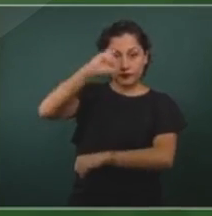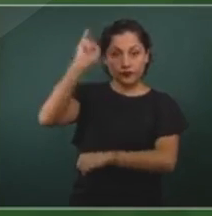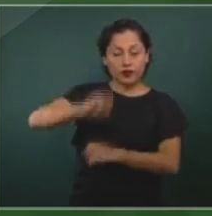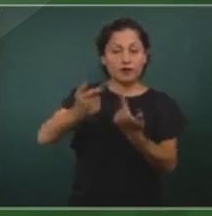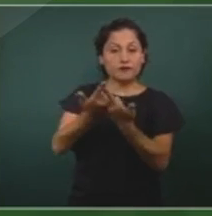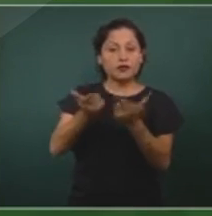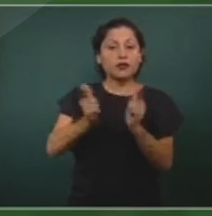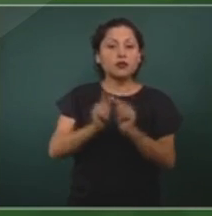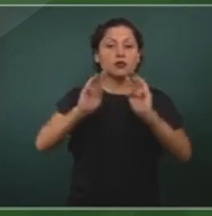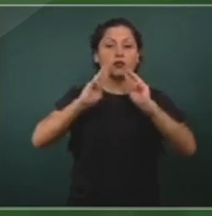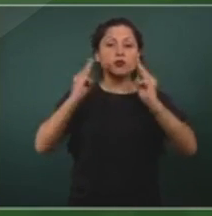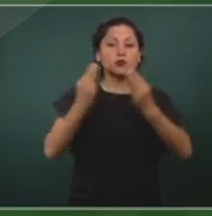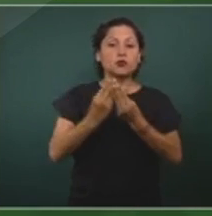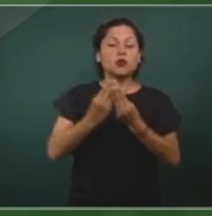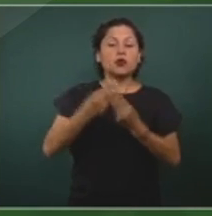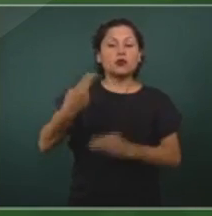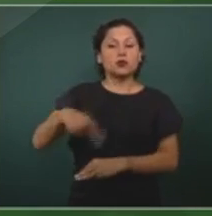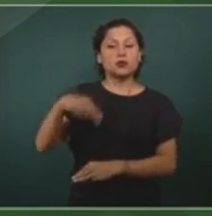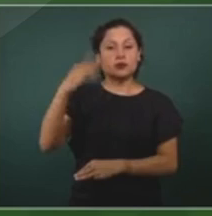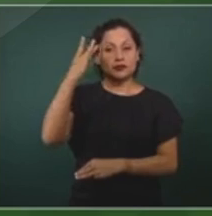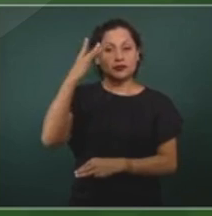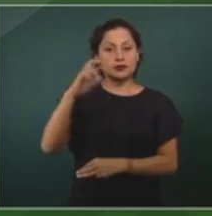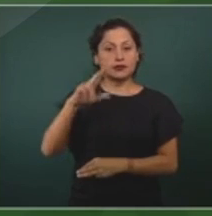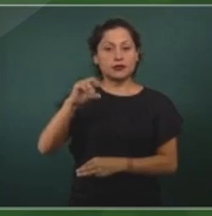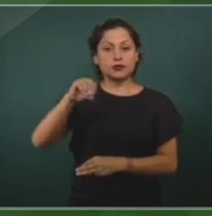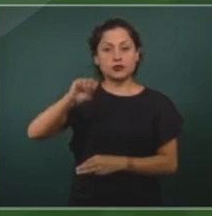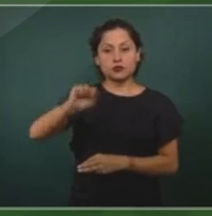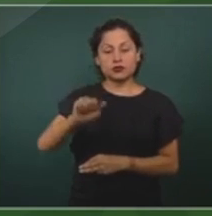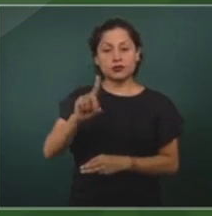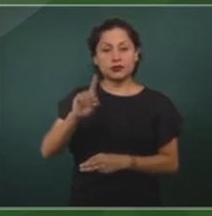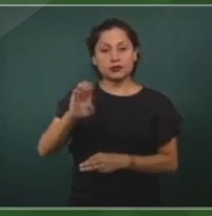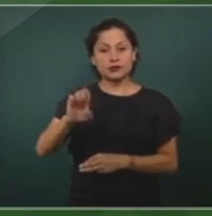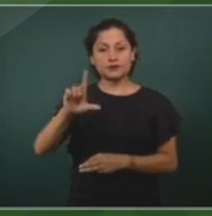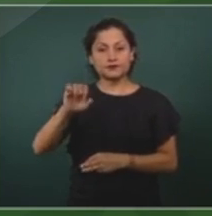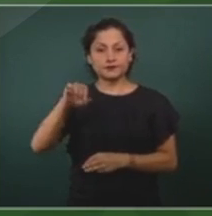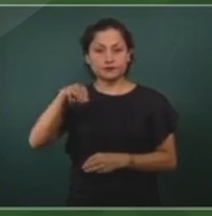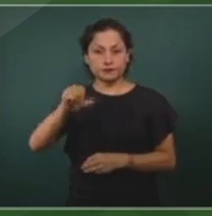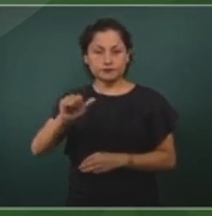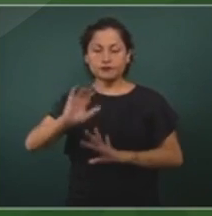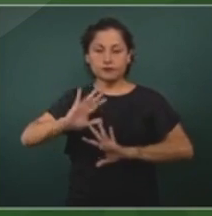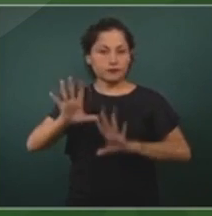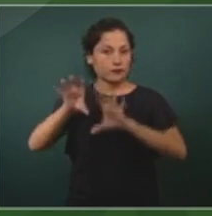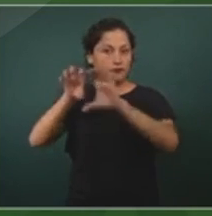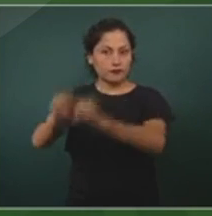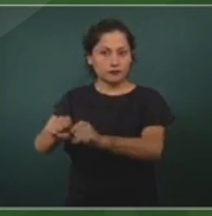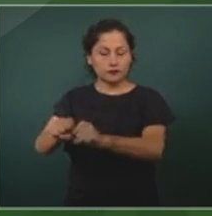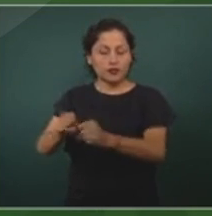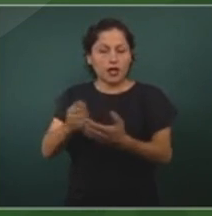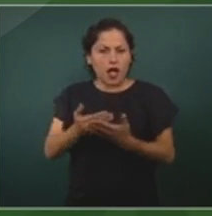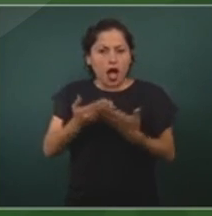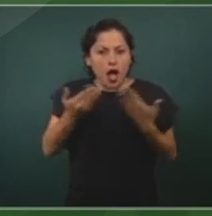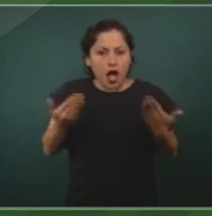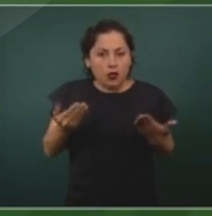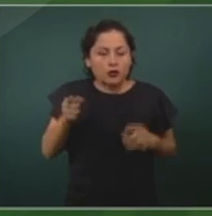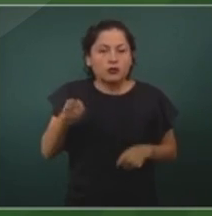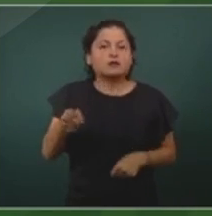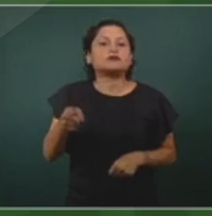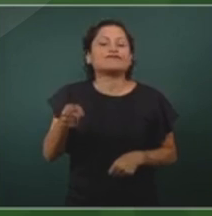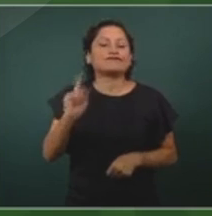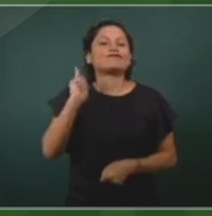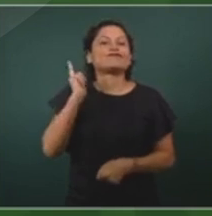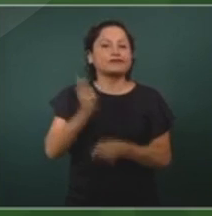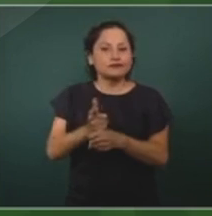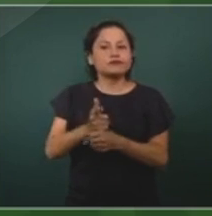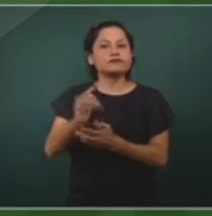de Lima, se ha observado una disminución